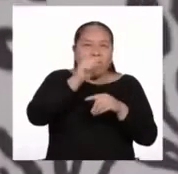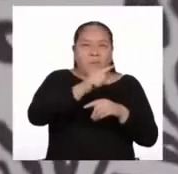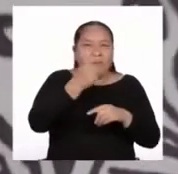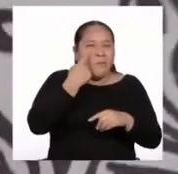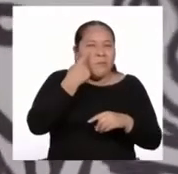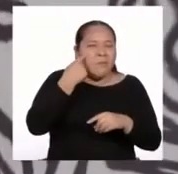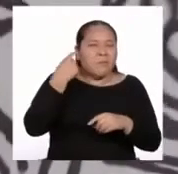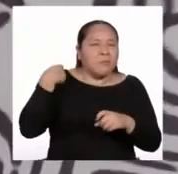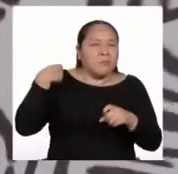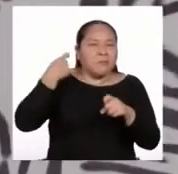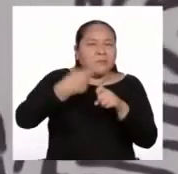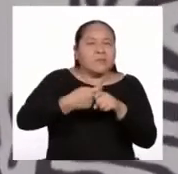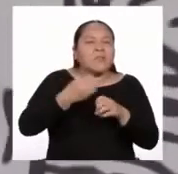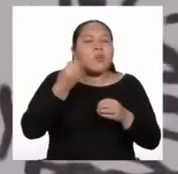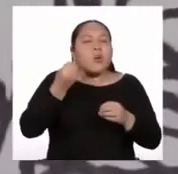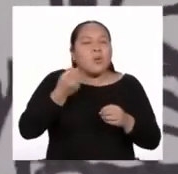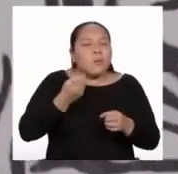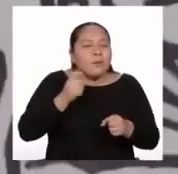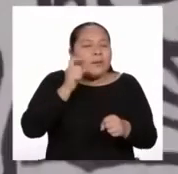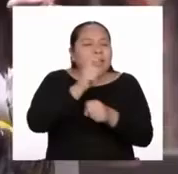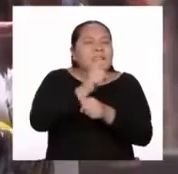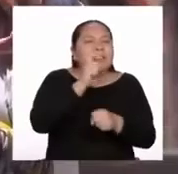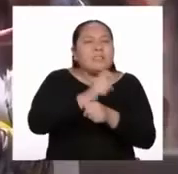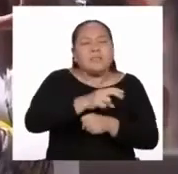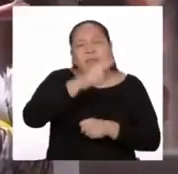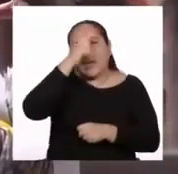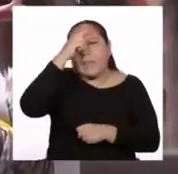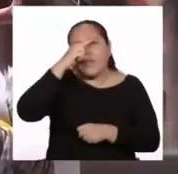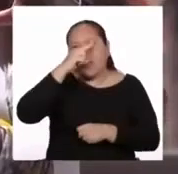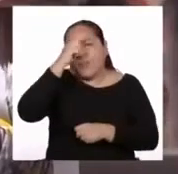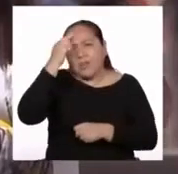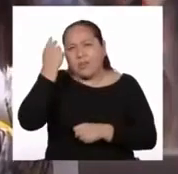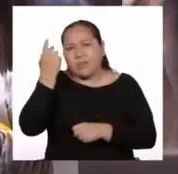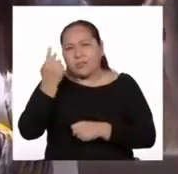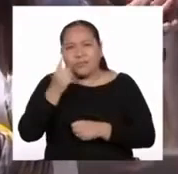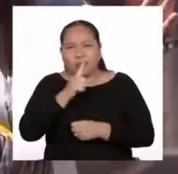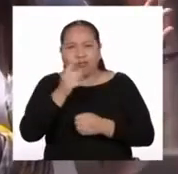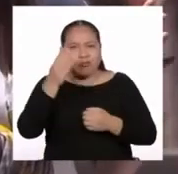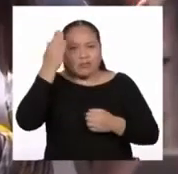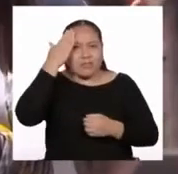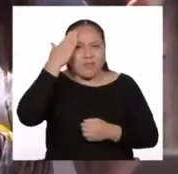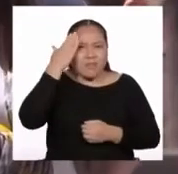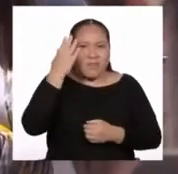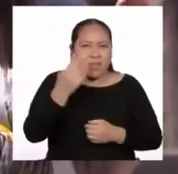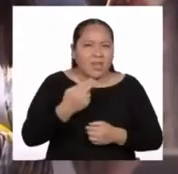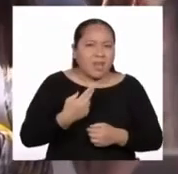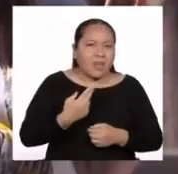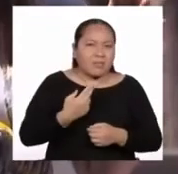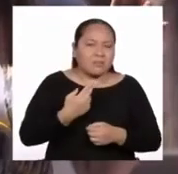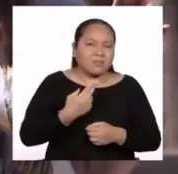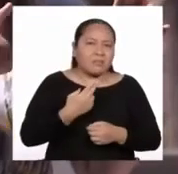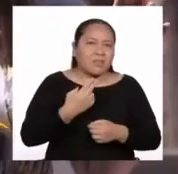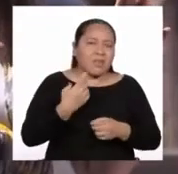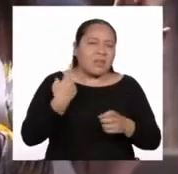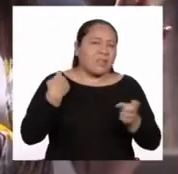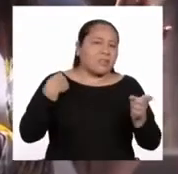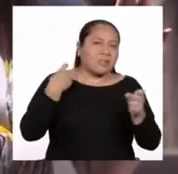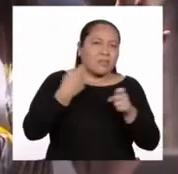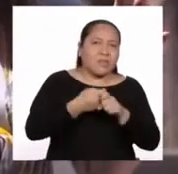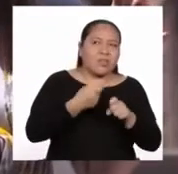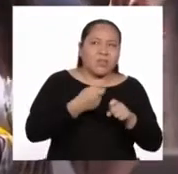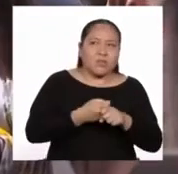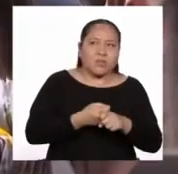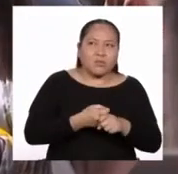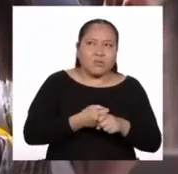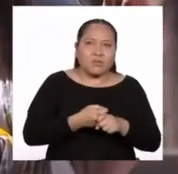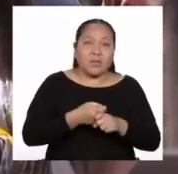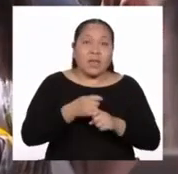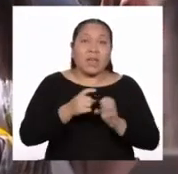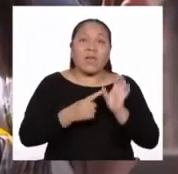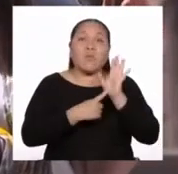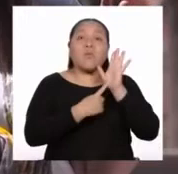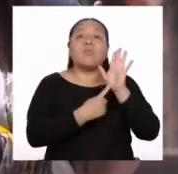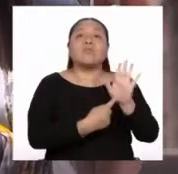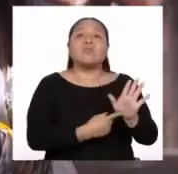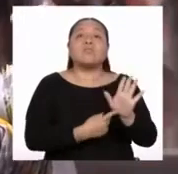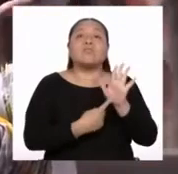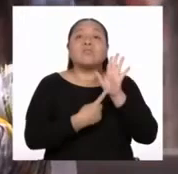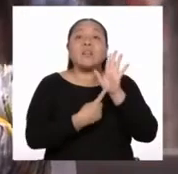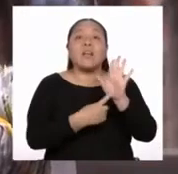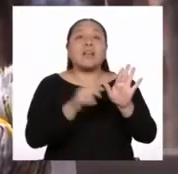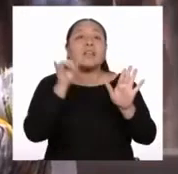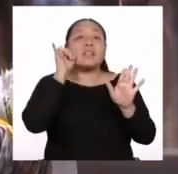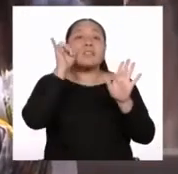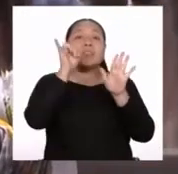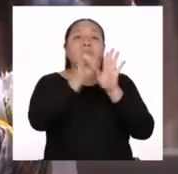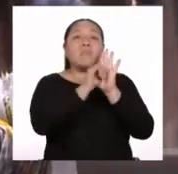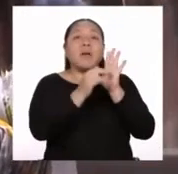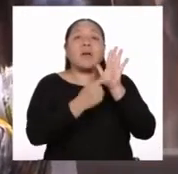¿cómo llegar a esa población? Había que llegar a esa población por medio de imágenes. Entonces,